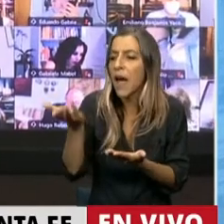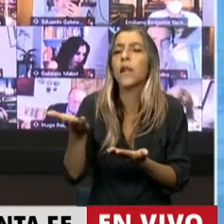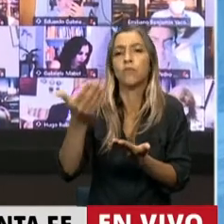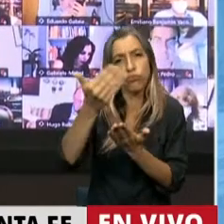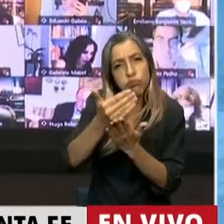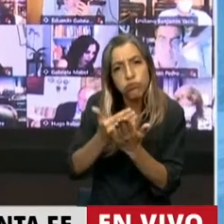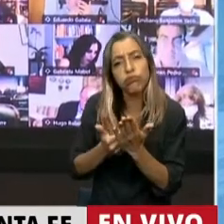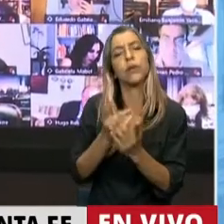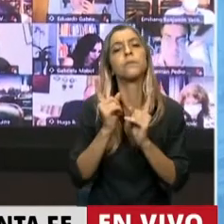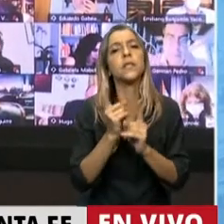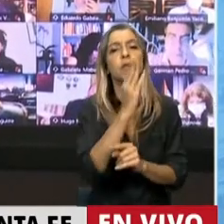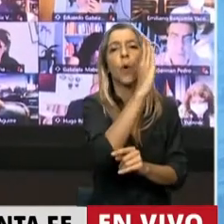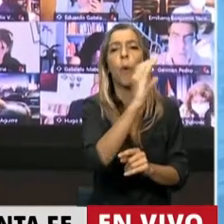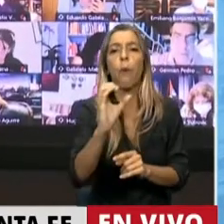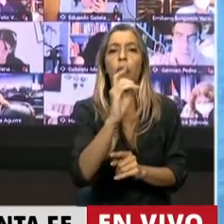2019.